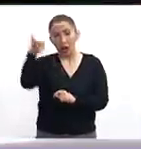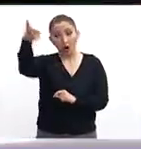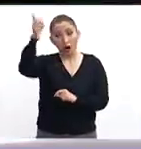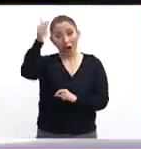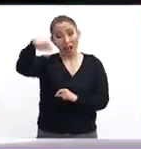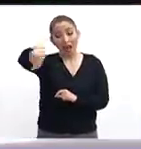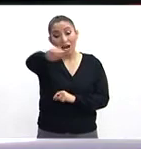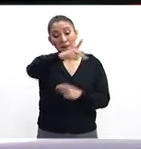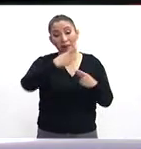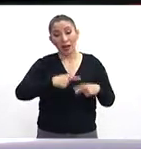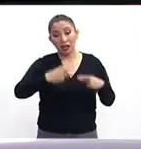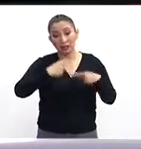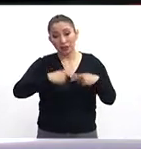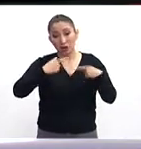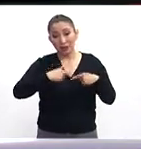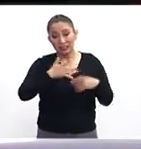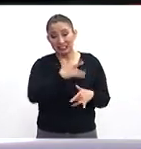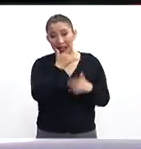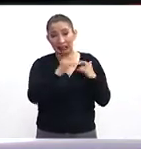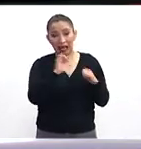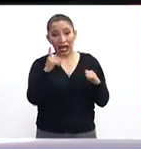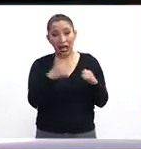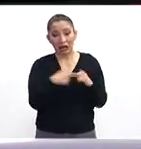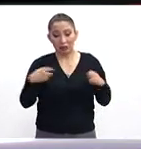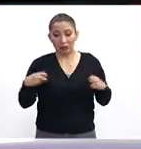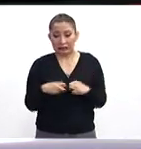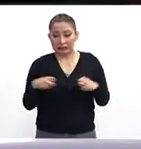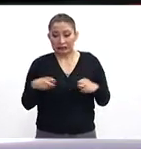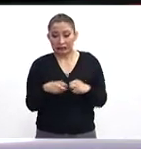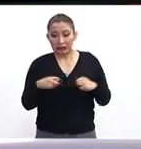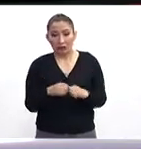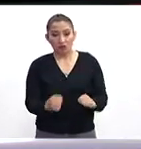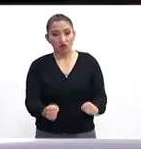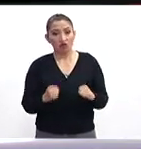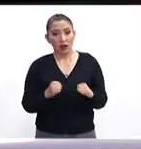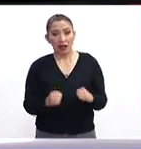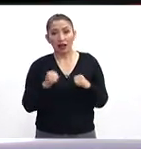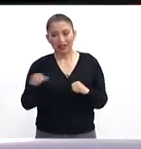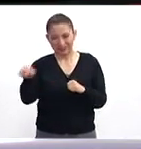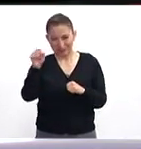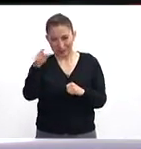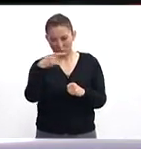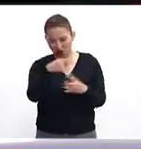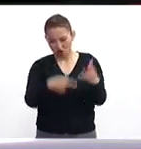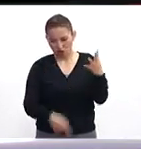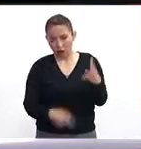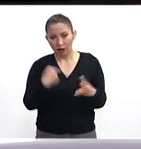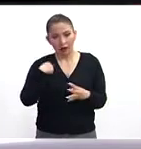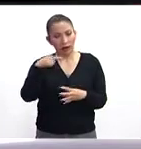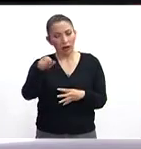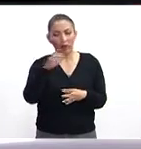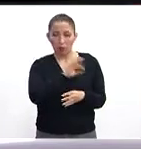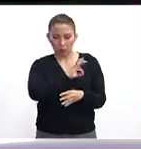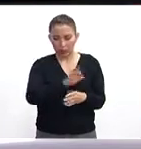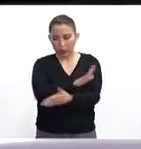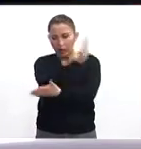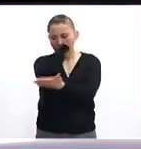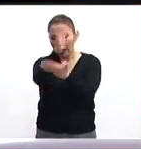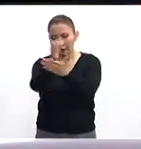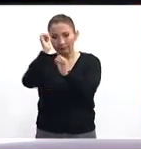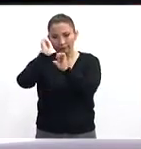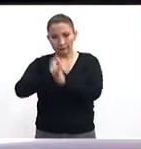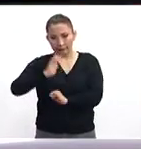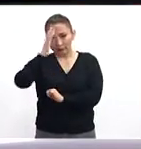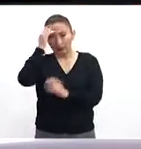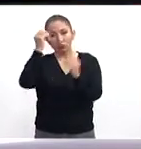Y ojalá que las personas que estén sufriendo algún tipo de estos síntomas que tú nos has narrado, ojalá que pueda acudir con las